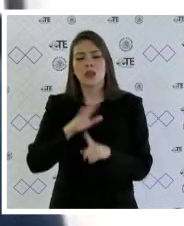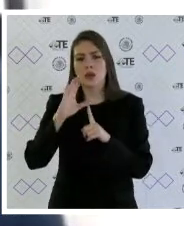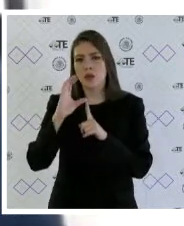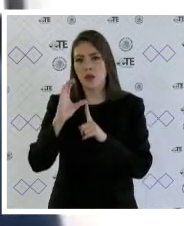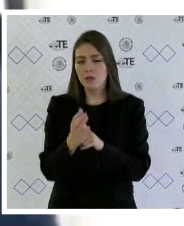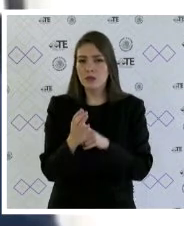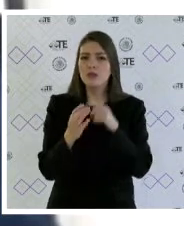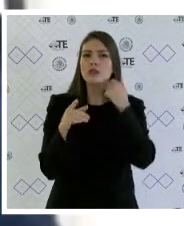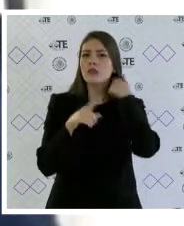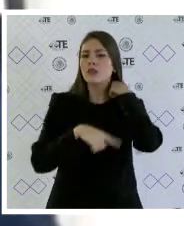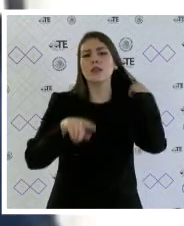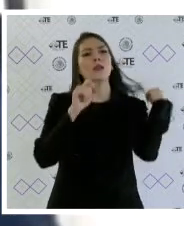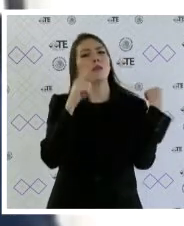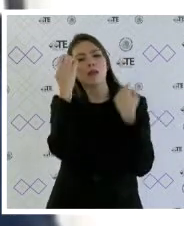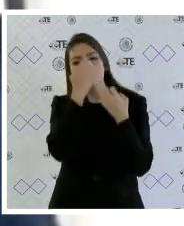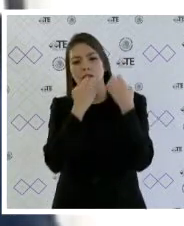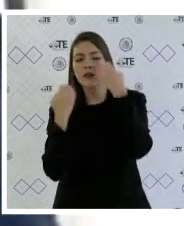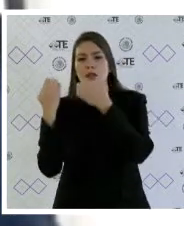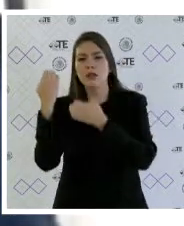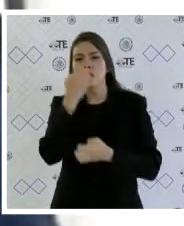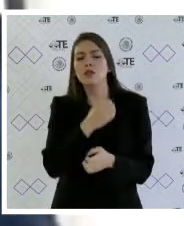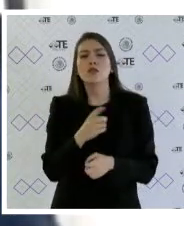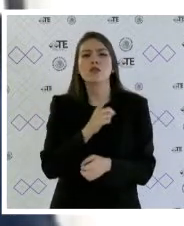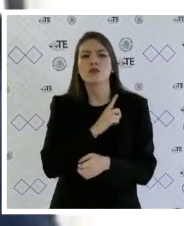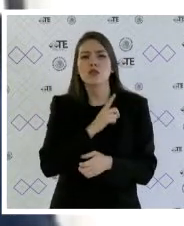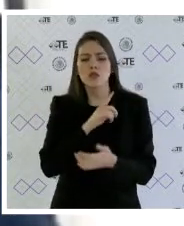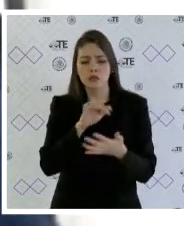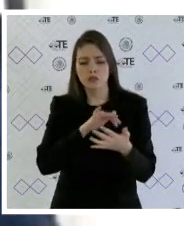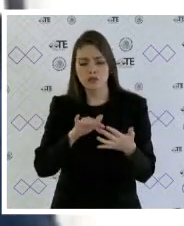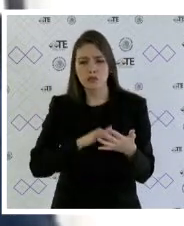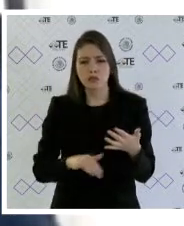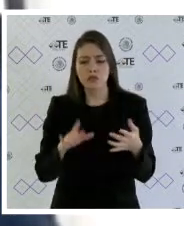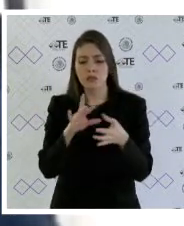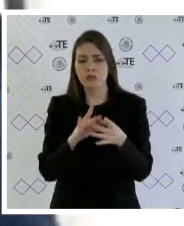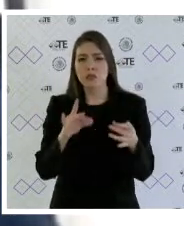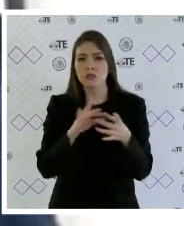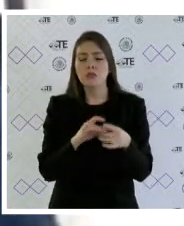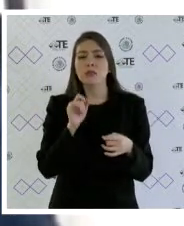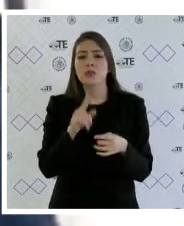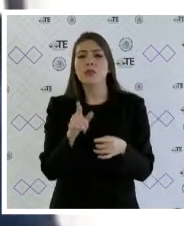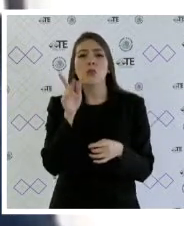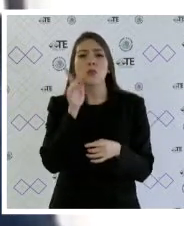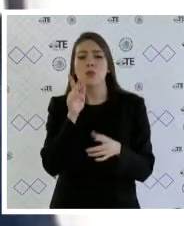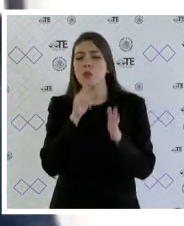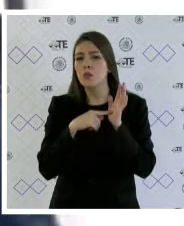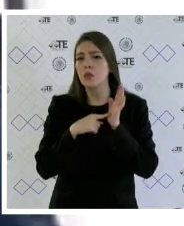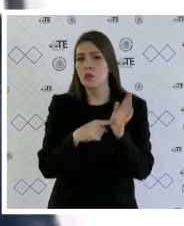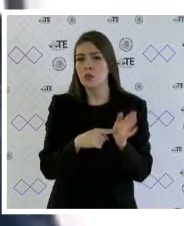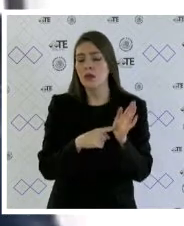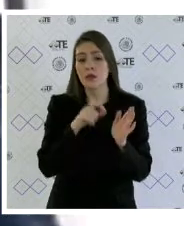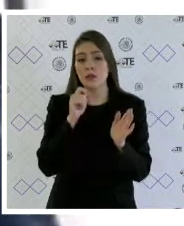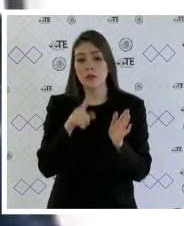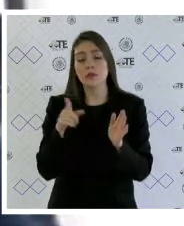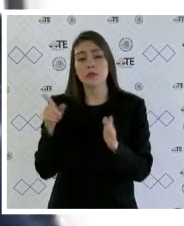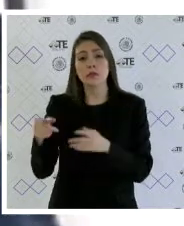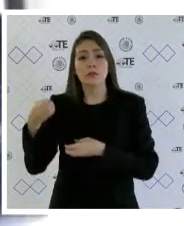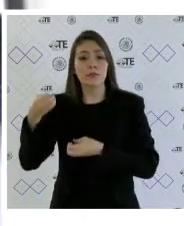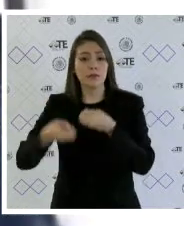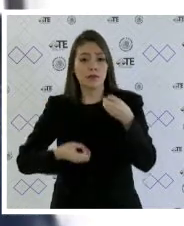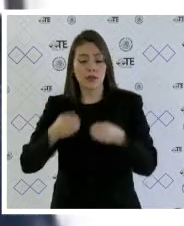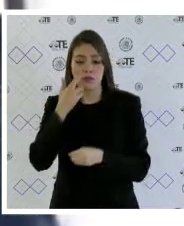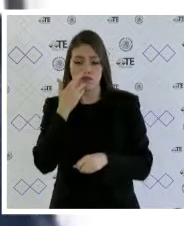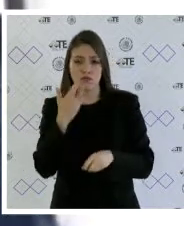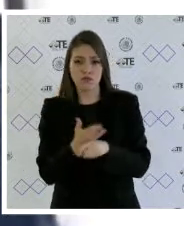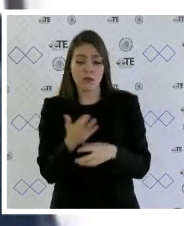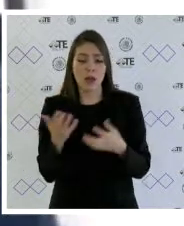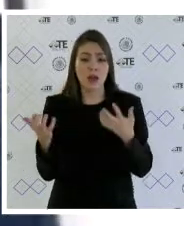las fotografías analizadas al sólo realizar una descripción de los medios probatorios, lo cual, a consideración de la magistratura oponente,